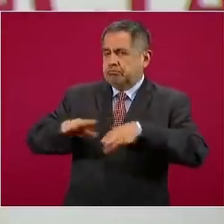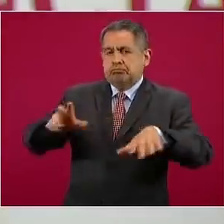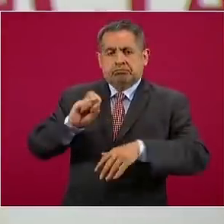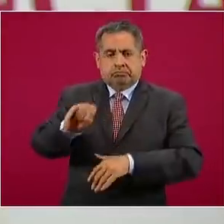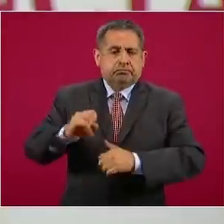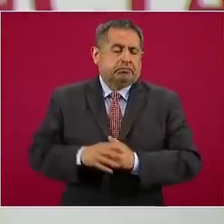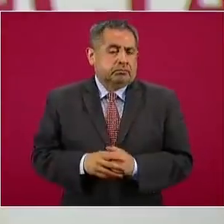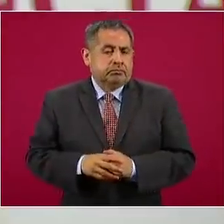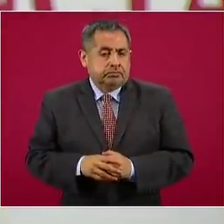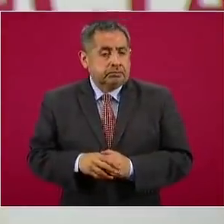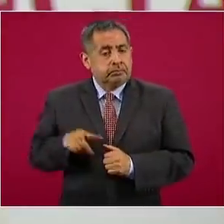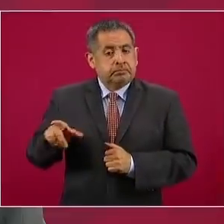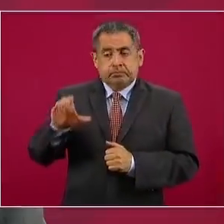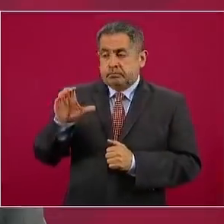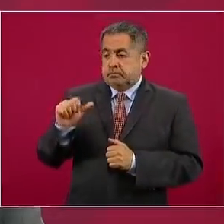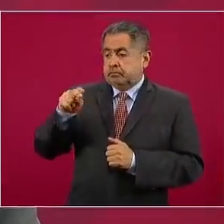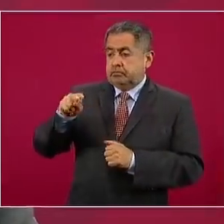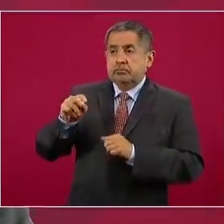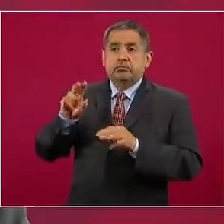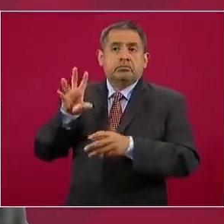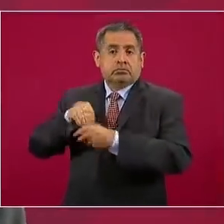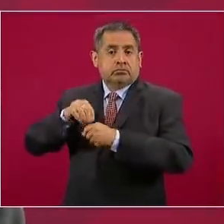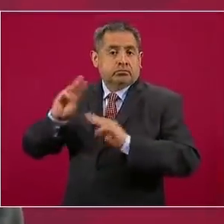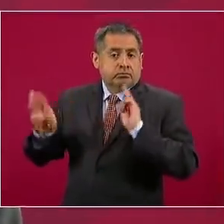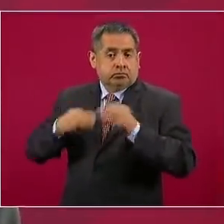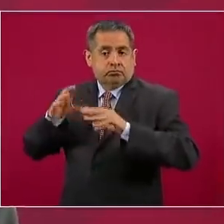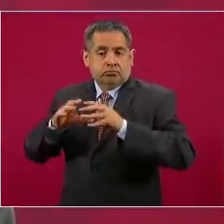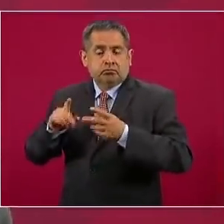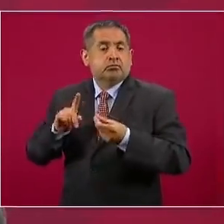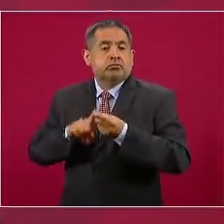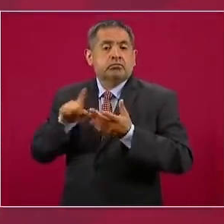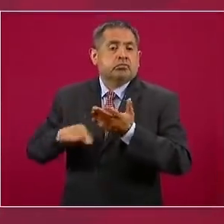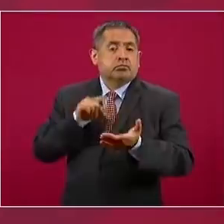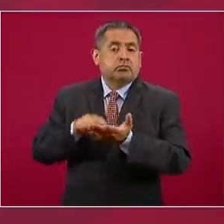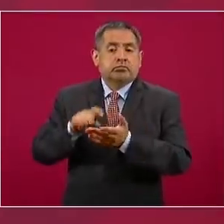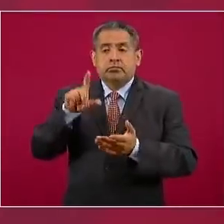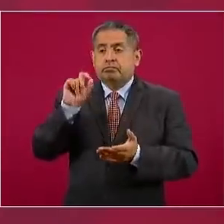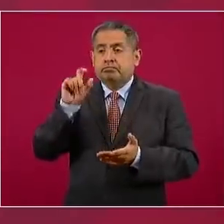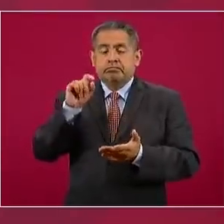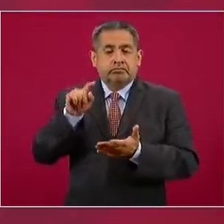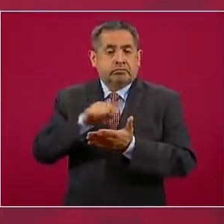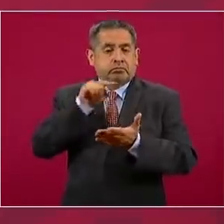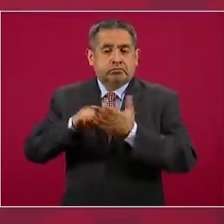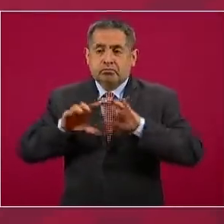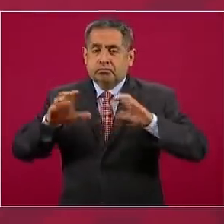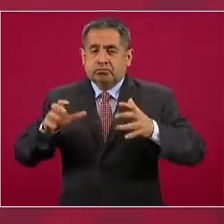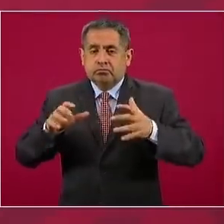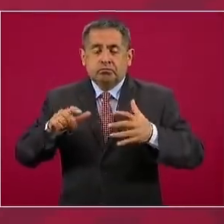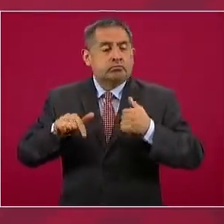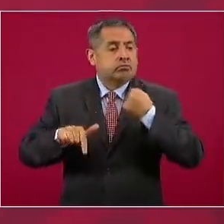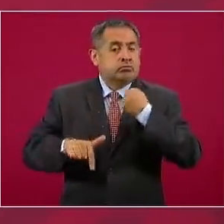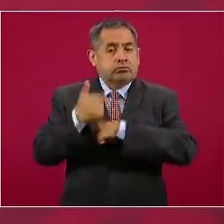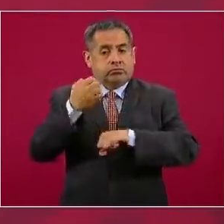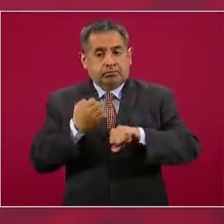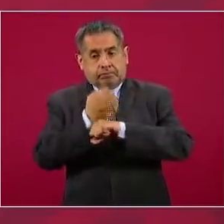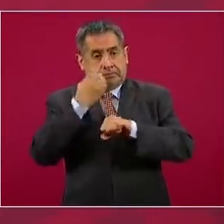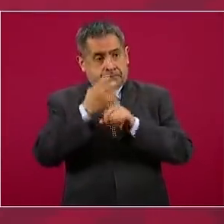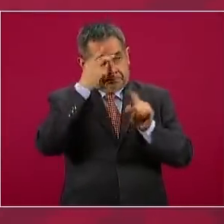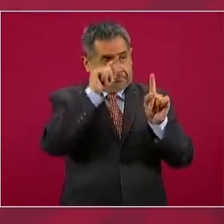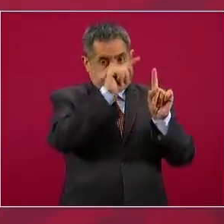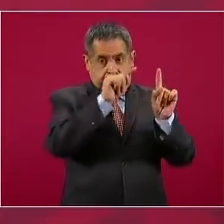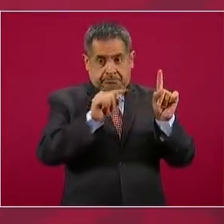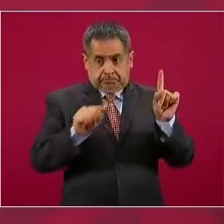de un estudio global, se va a llevar a cabo en 20 centros de salud distribuidos en 12 entidades federativas de la República,